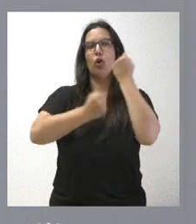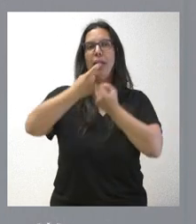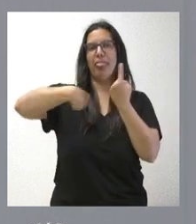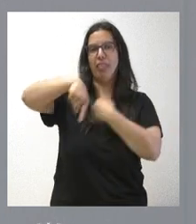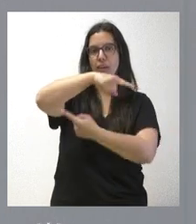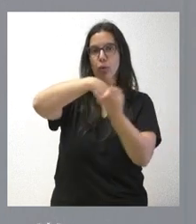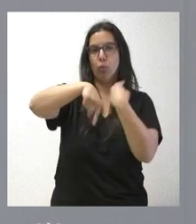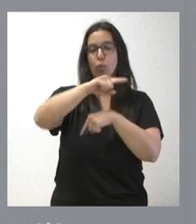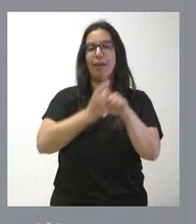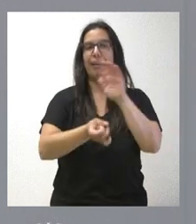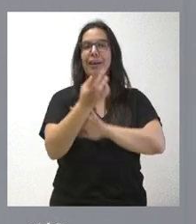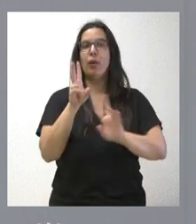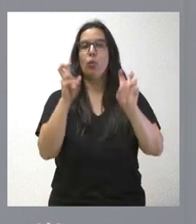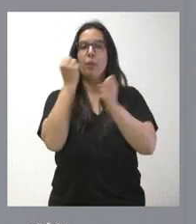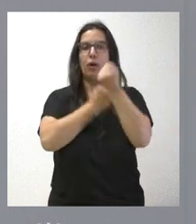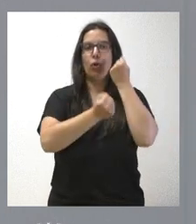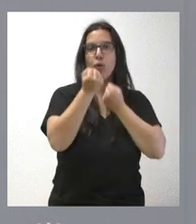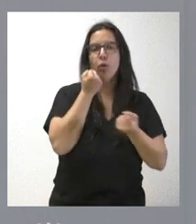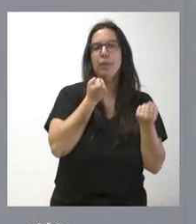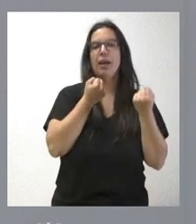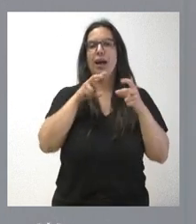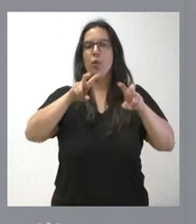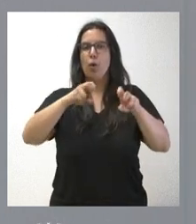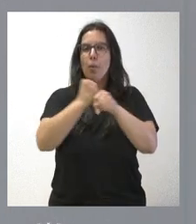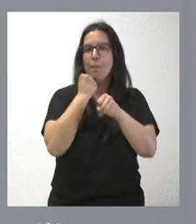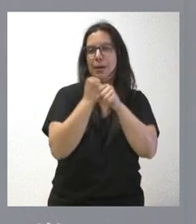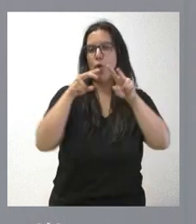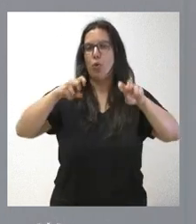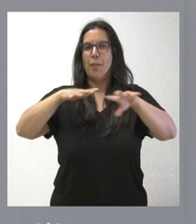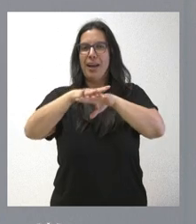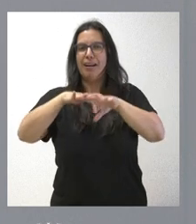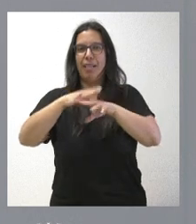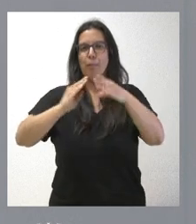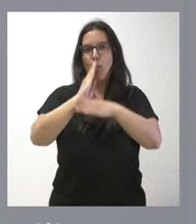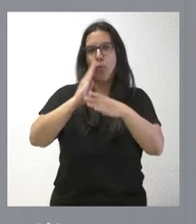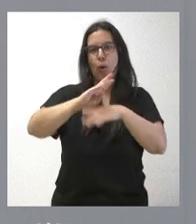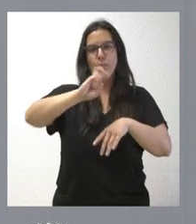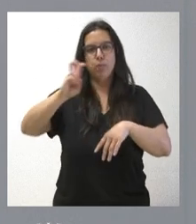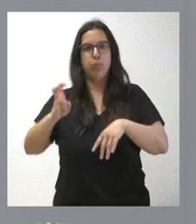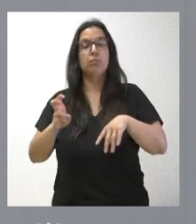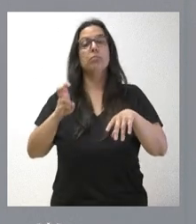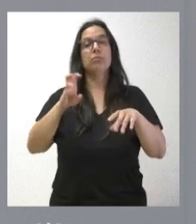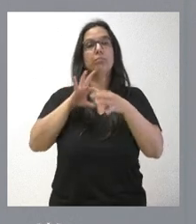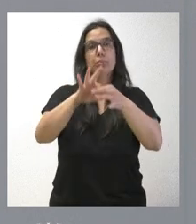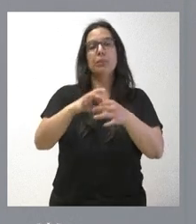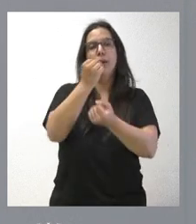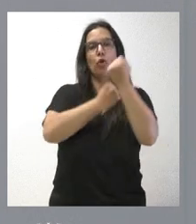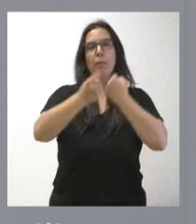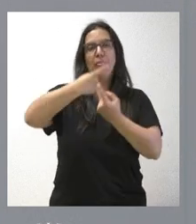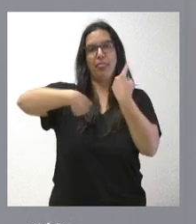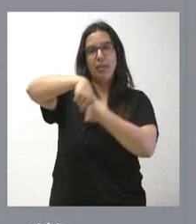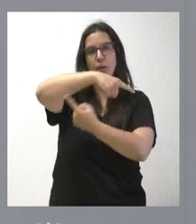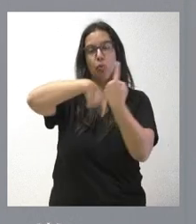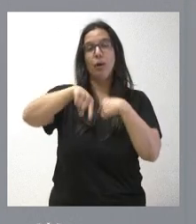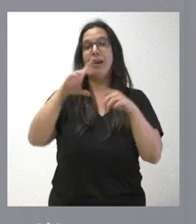economía, nuevas actividades, nuevo tejido productivo, nuevo empleo en torno a la economía circular y, en este caso, a todo lo que tiene